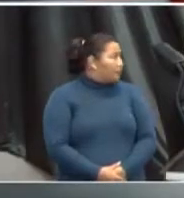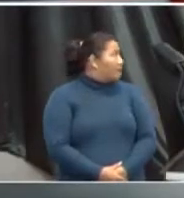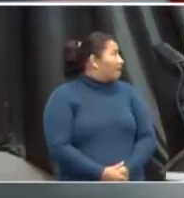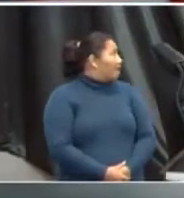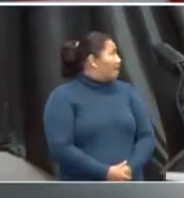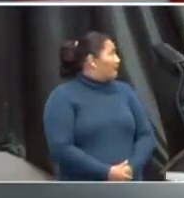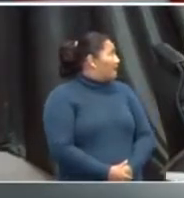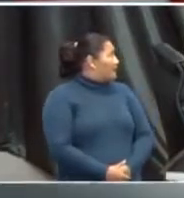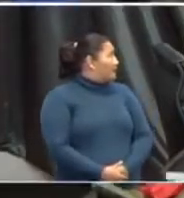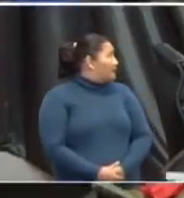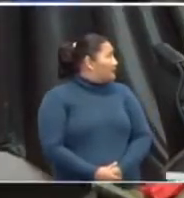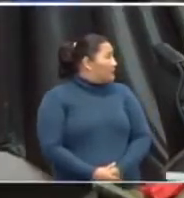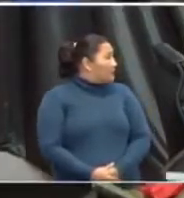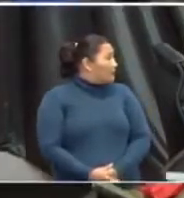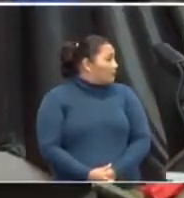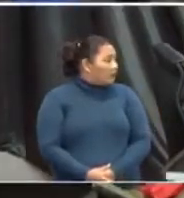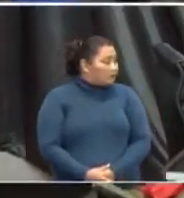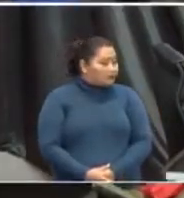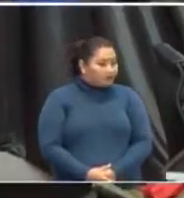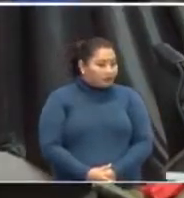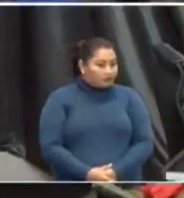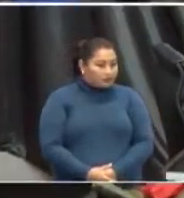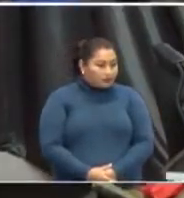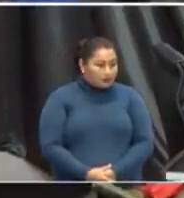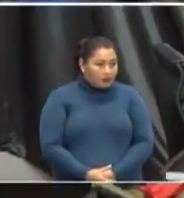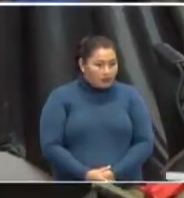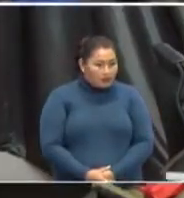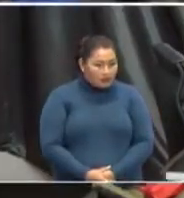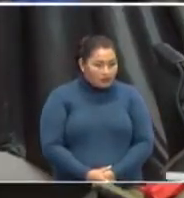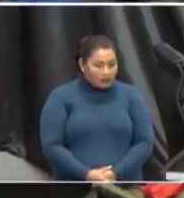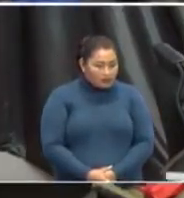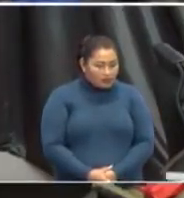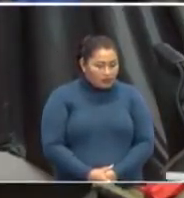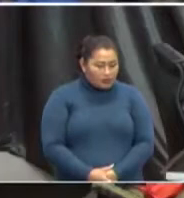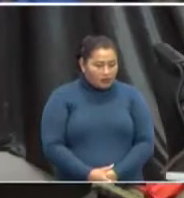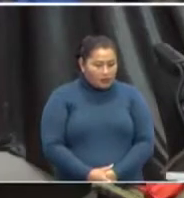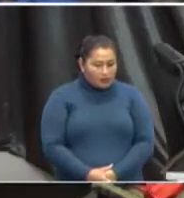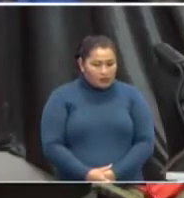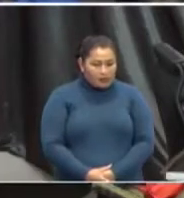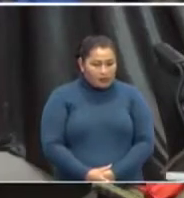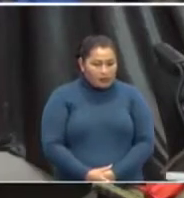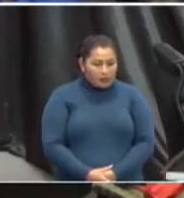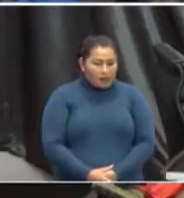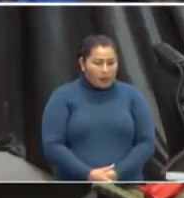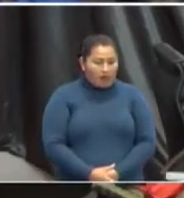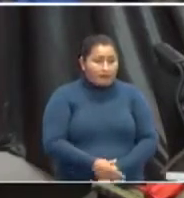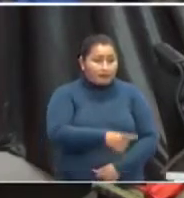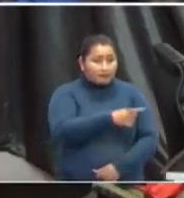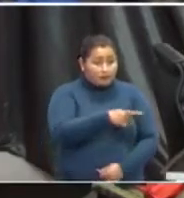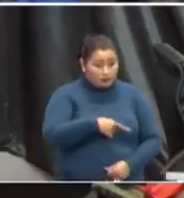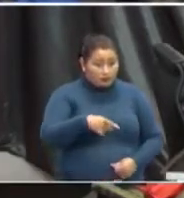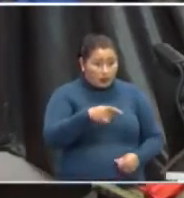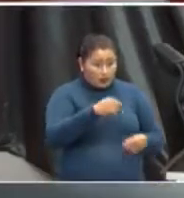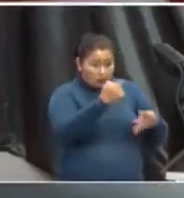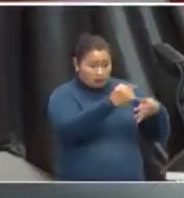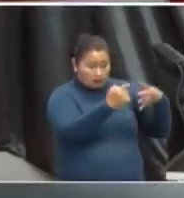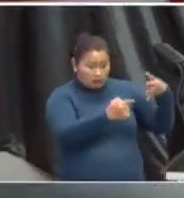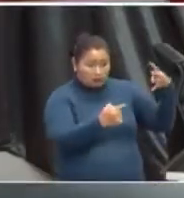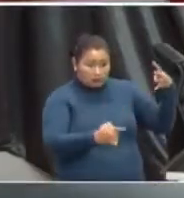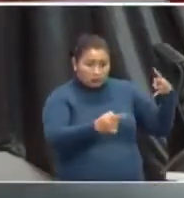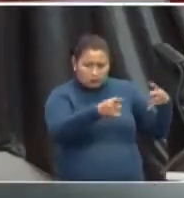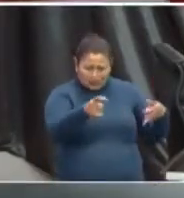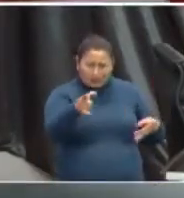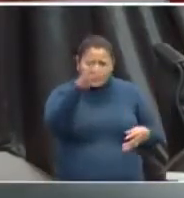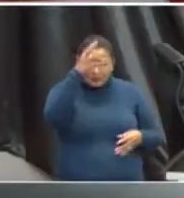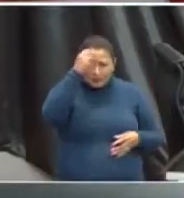la rendición de cuentas, ahí no se tiene que hacer efectivo. Le corresponde a la Comisión de Administración, la Comisión